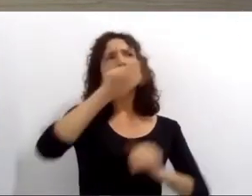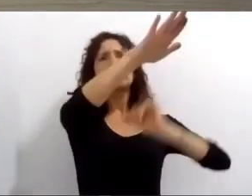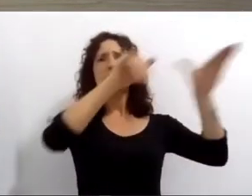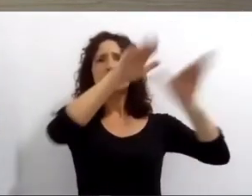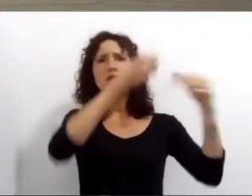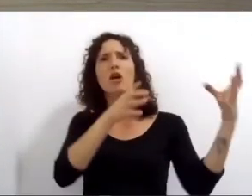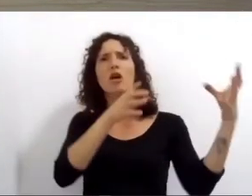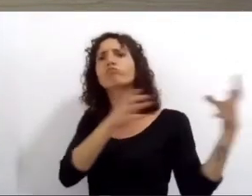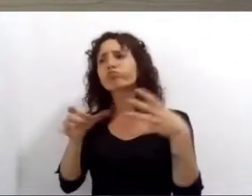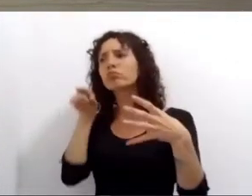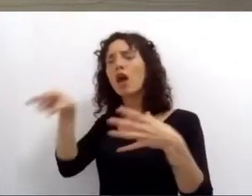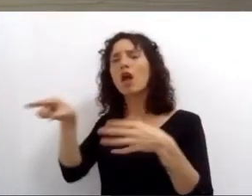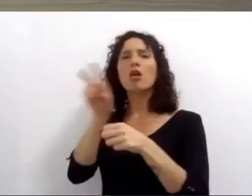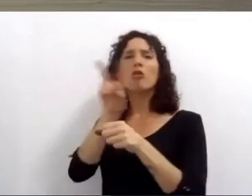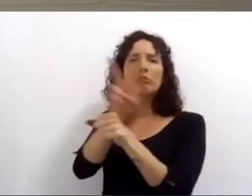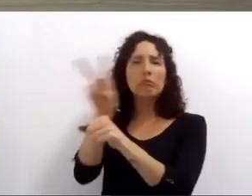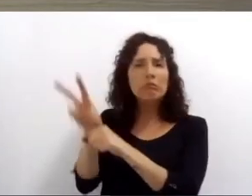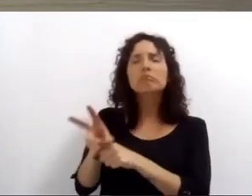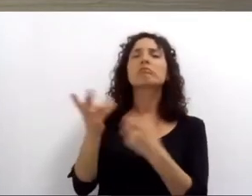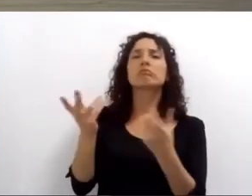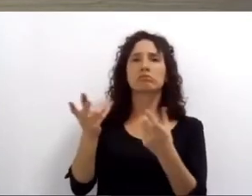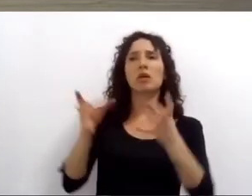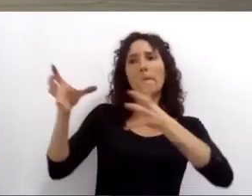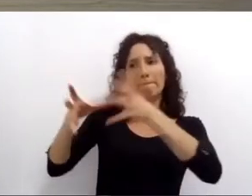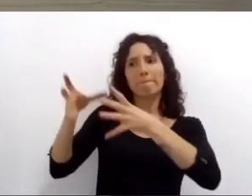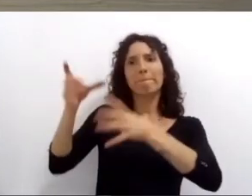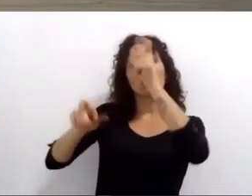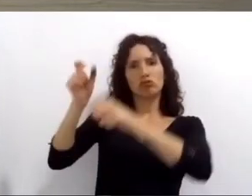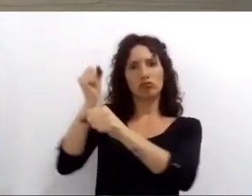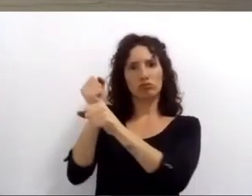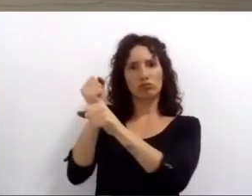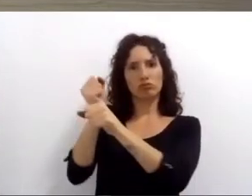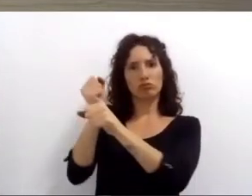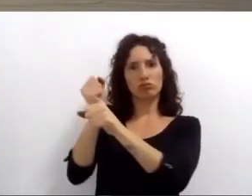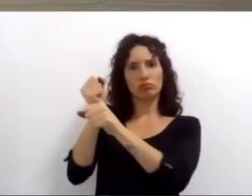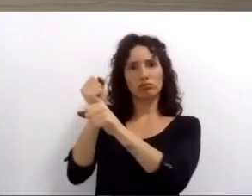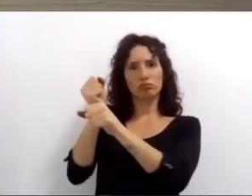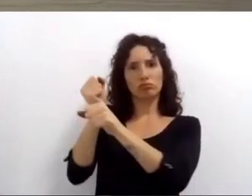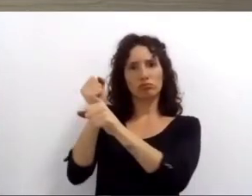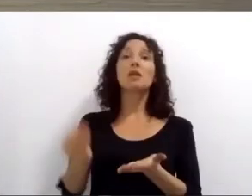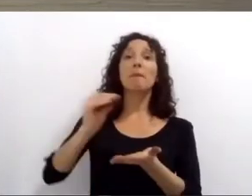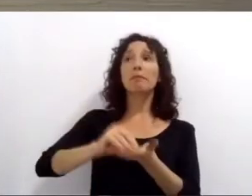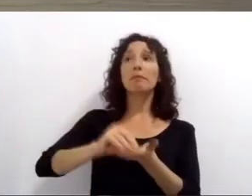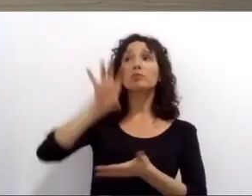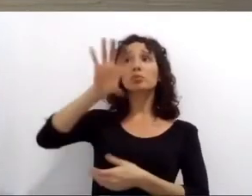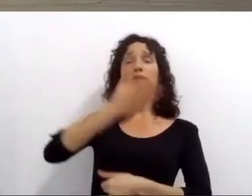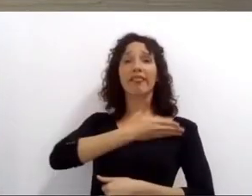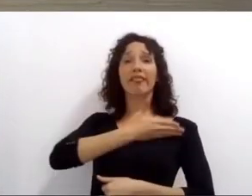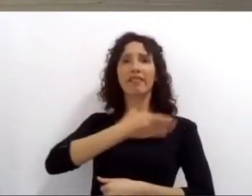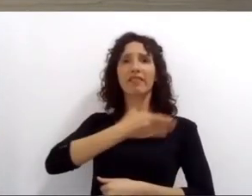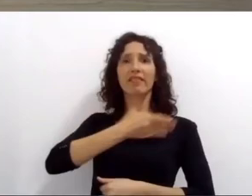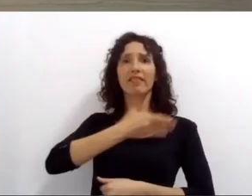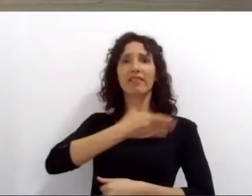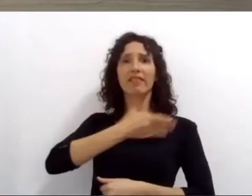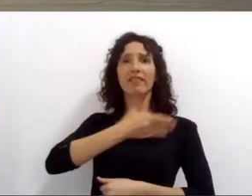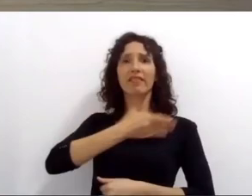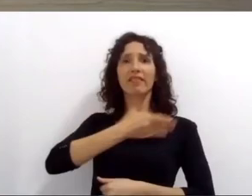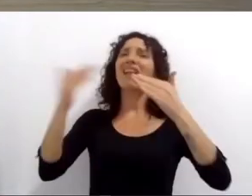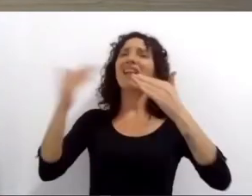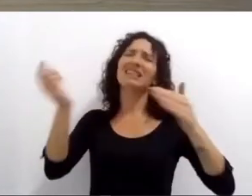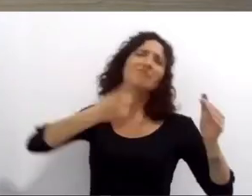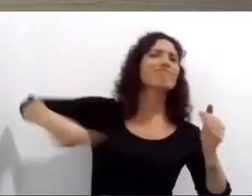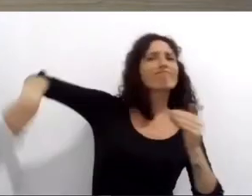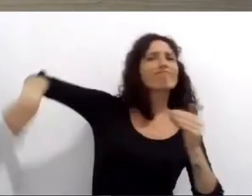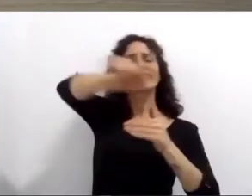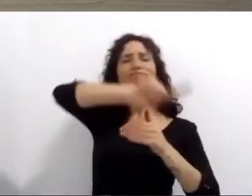brigadistas junto a defensa civil y dependencias provinciales y federales gracias a ellos pudimos controlar focos defender flor